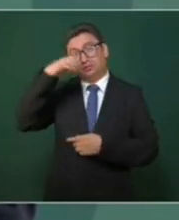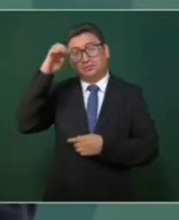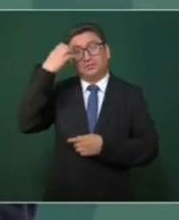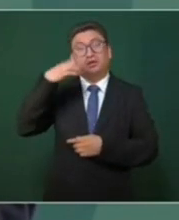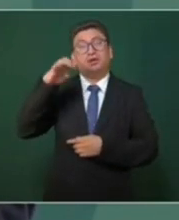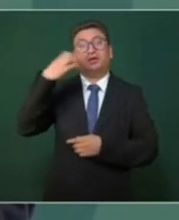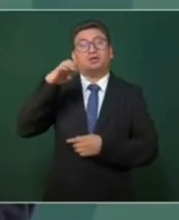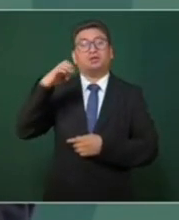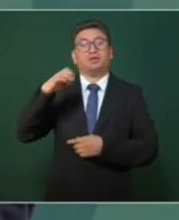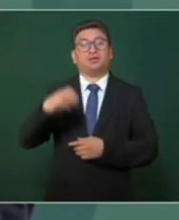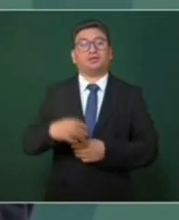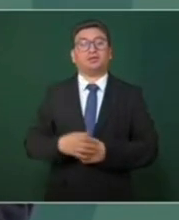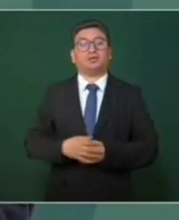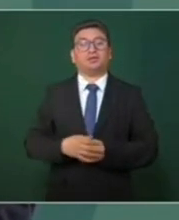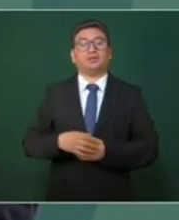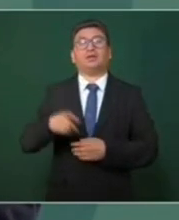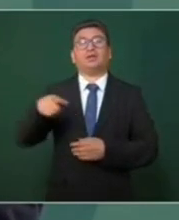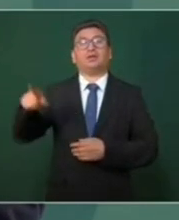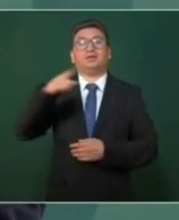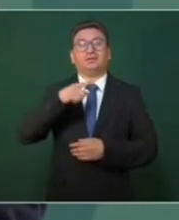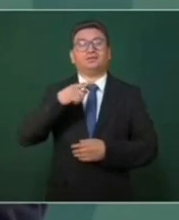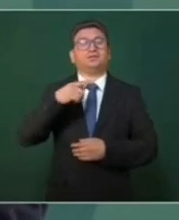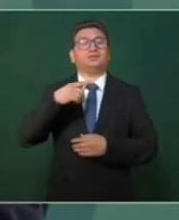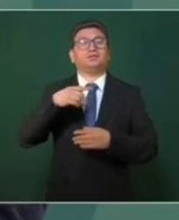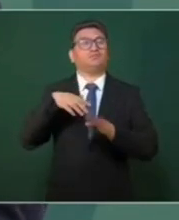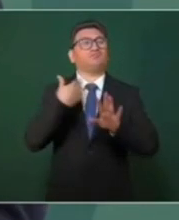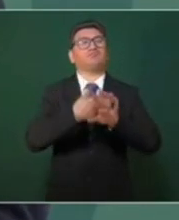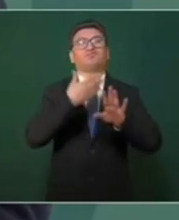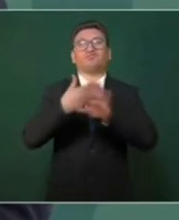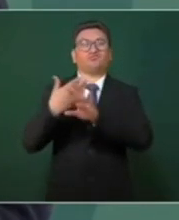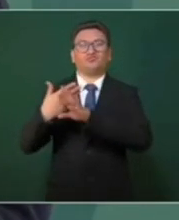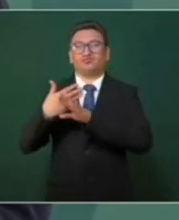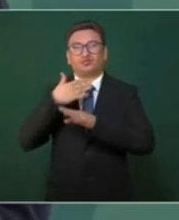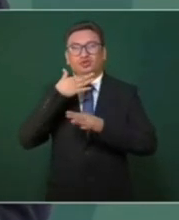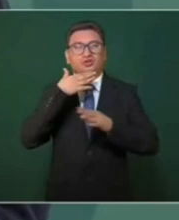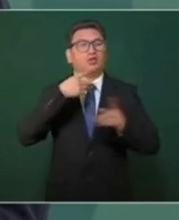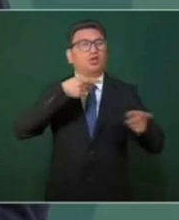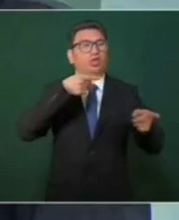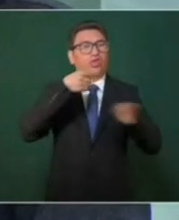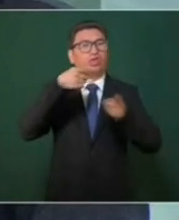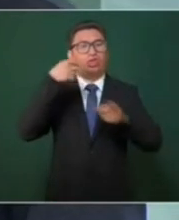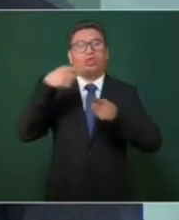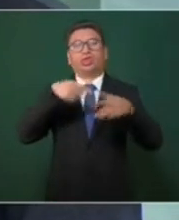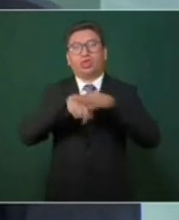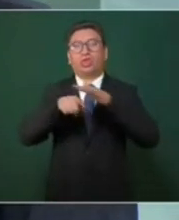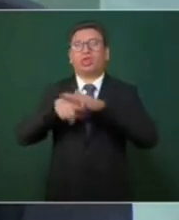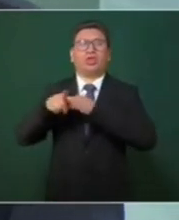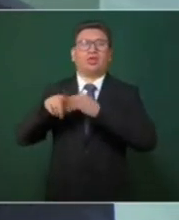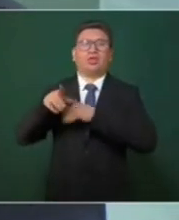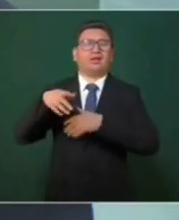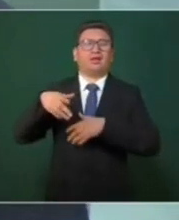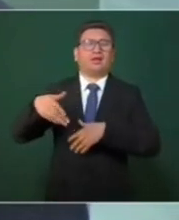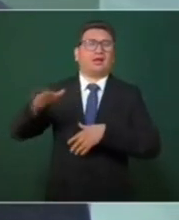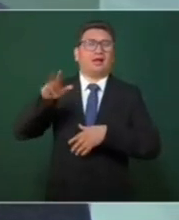en guerra sucia. Esto los hemos padecido desde hace años.